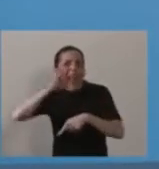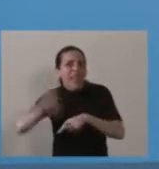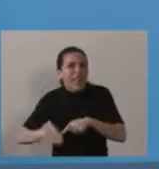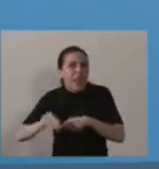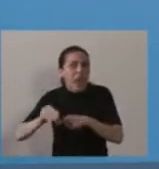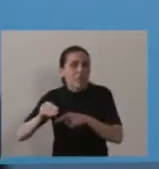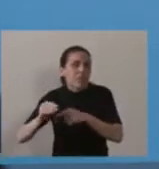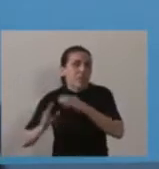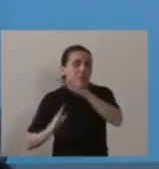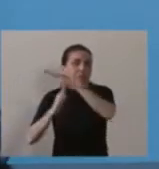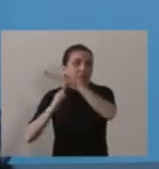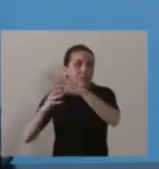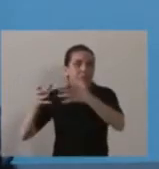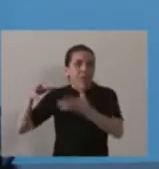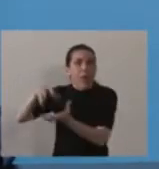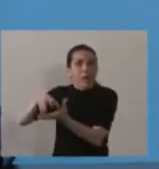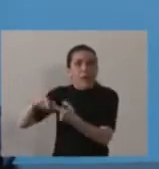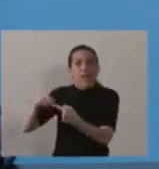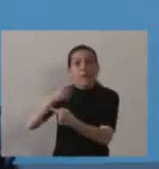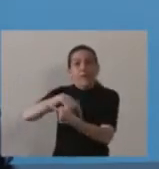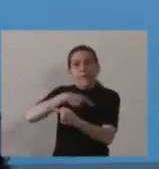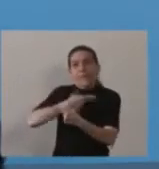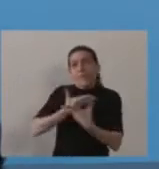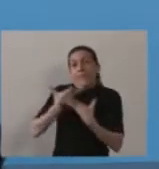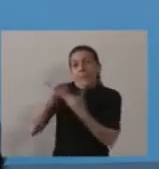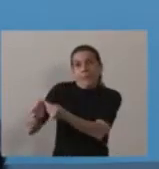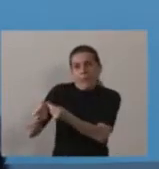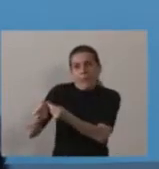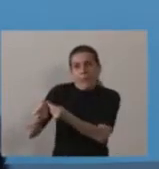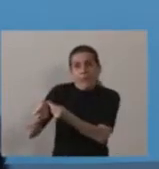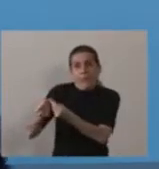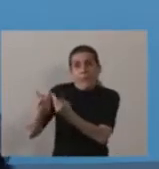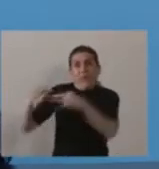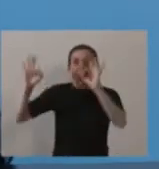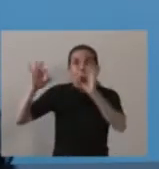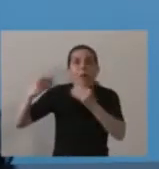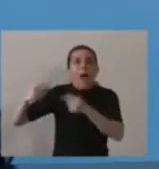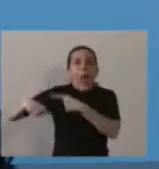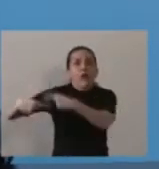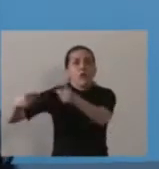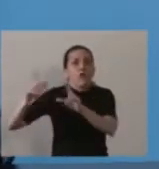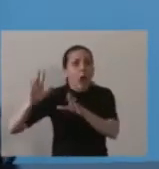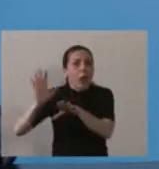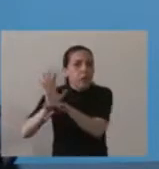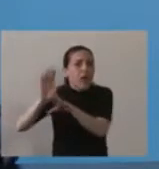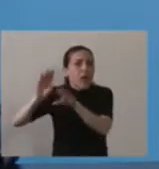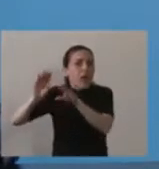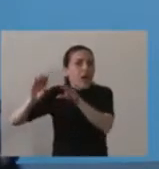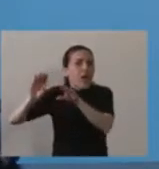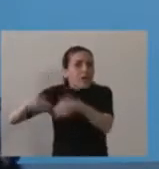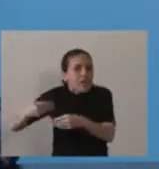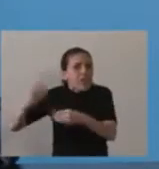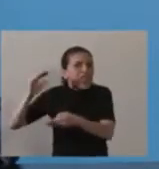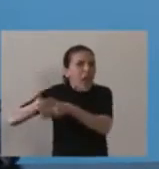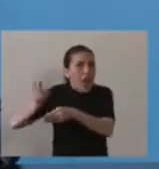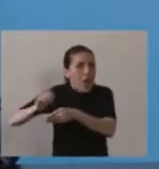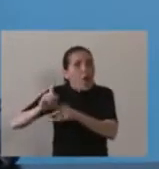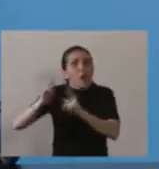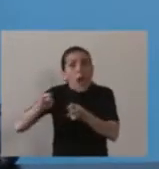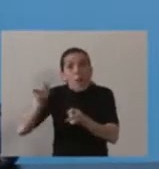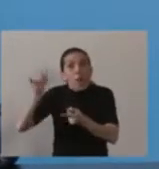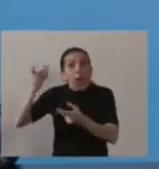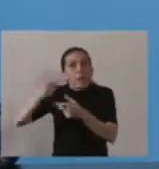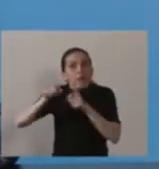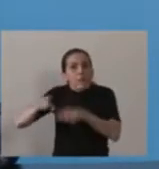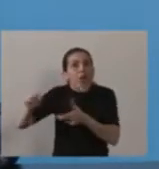Y con el propósito no solamente de que la empresa continúe, siga funcionando, sino también de que sus trabajadores tengan